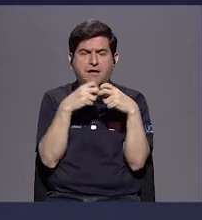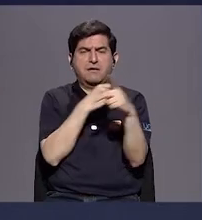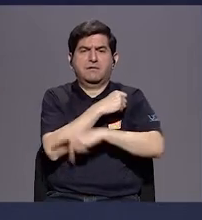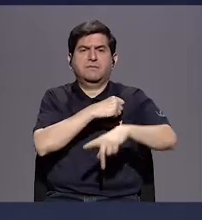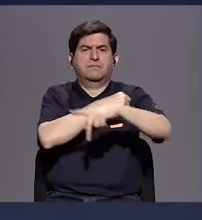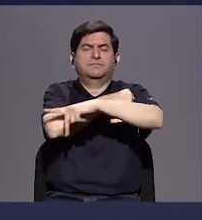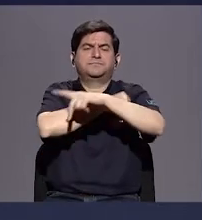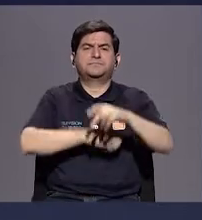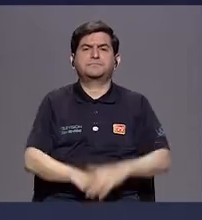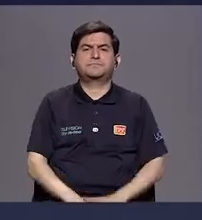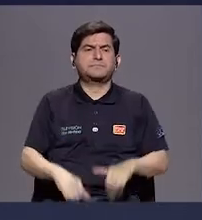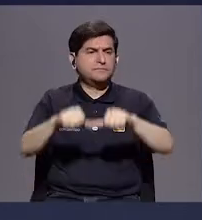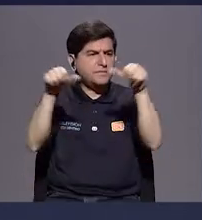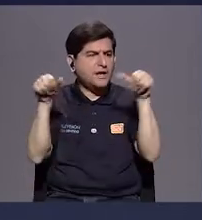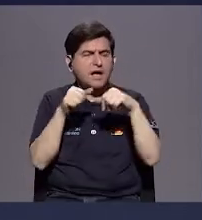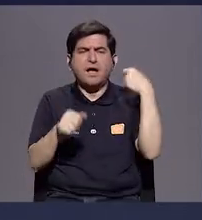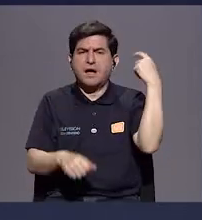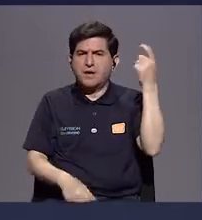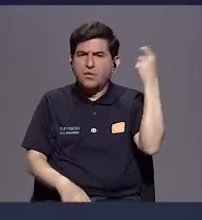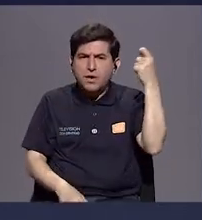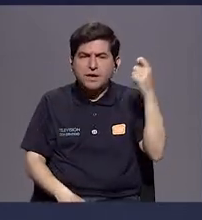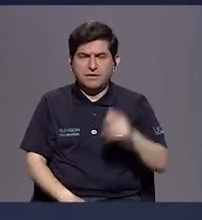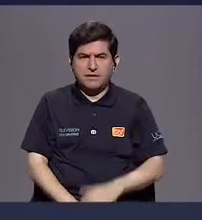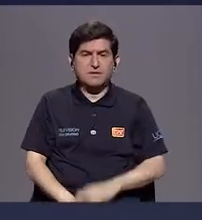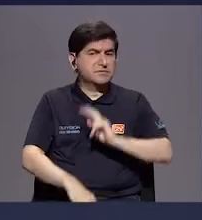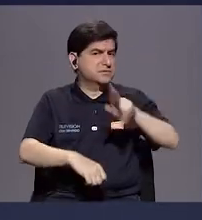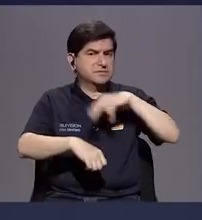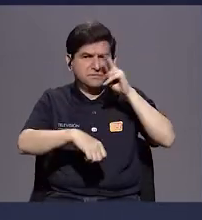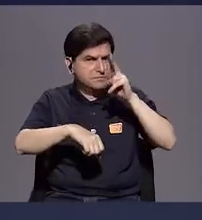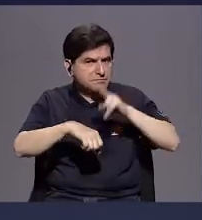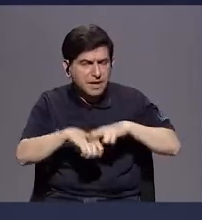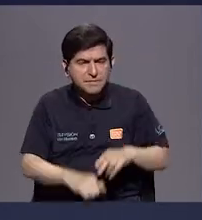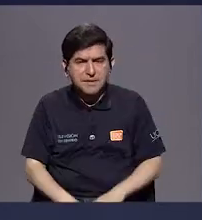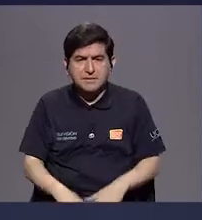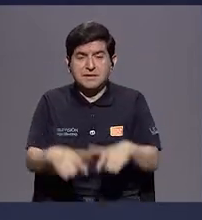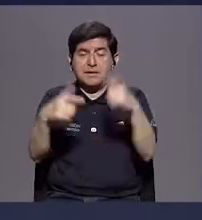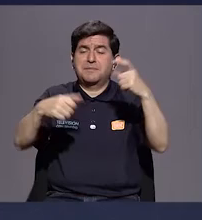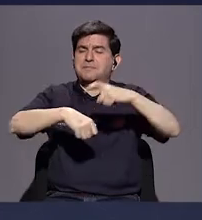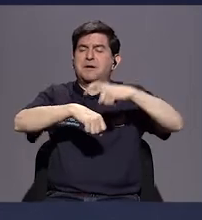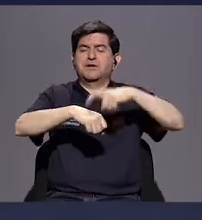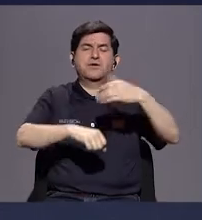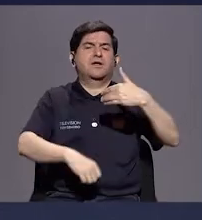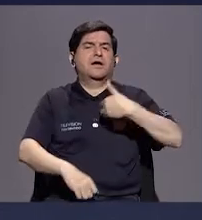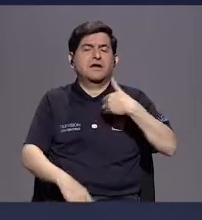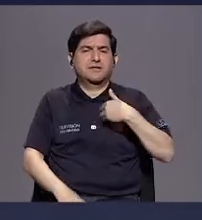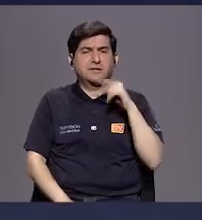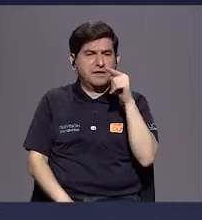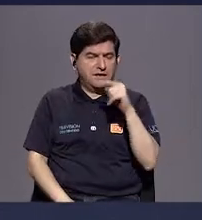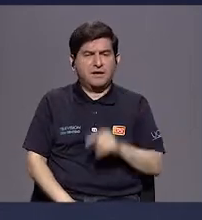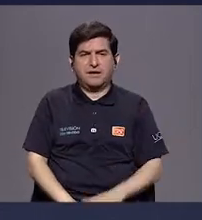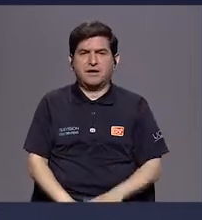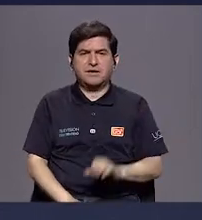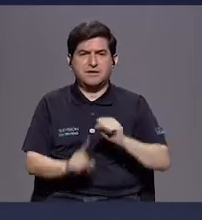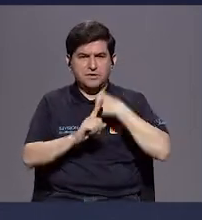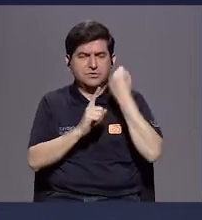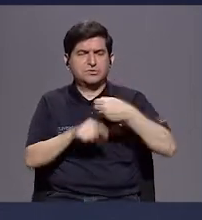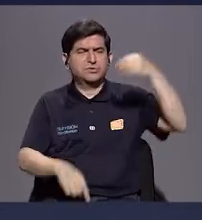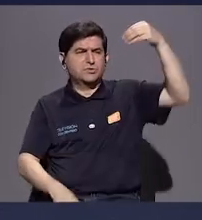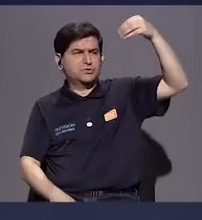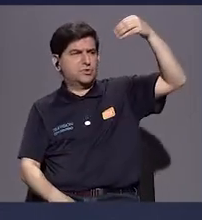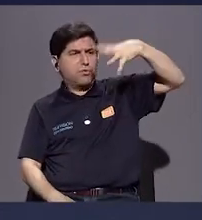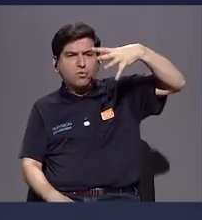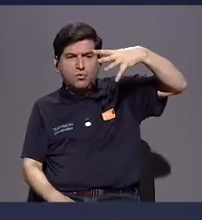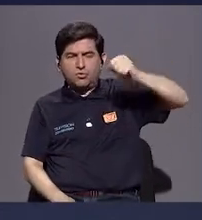este país, en zonas como Guanacaste, en donde normalmente la mayor parte del tiempo tienen el sol